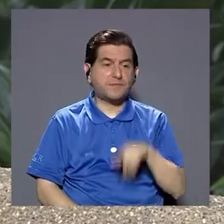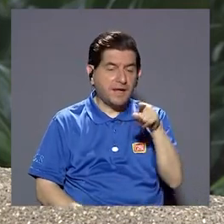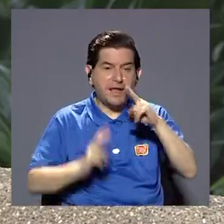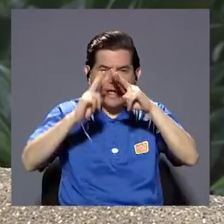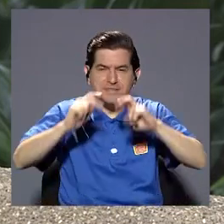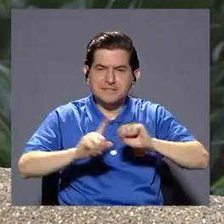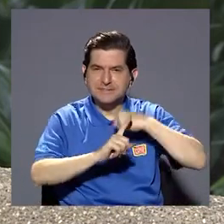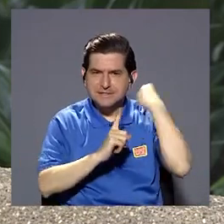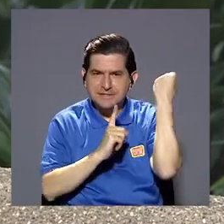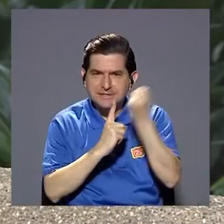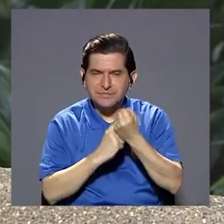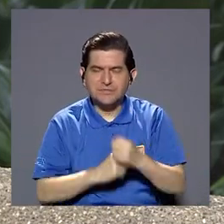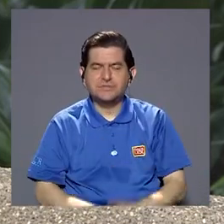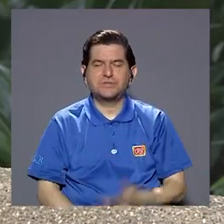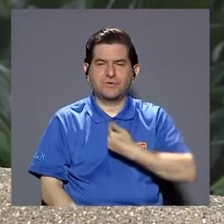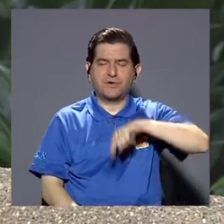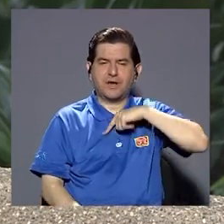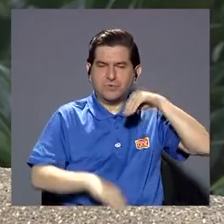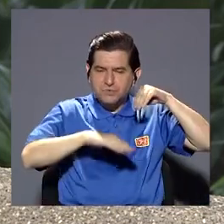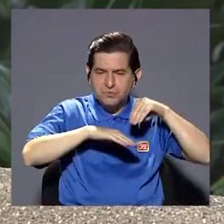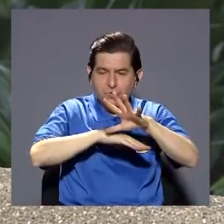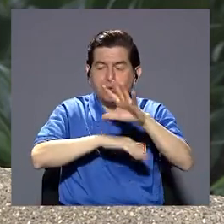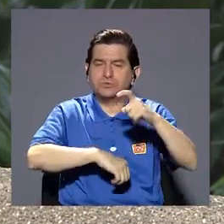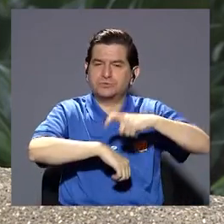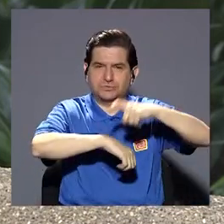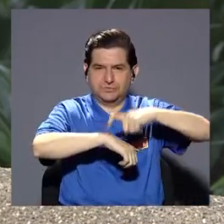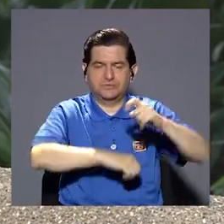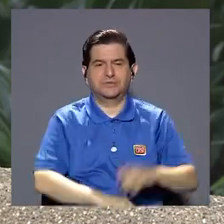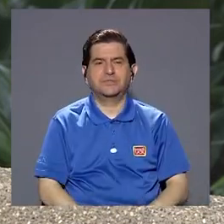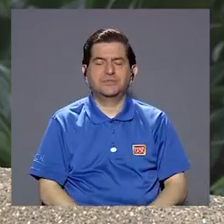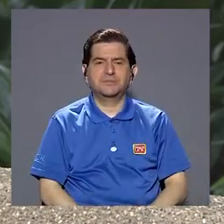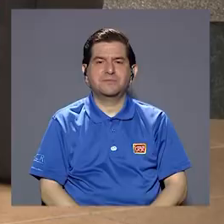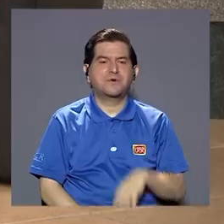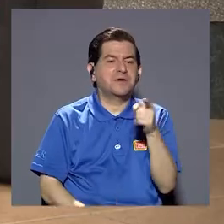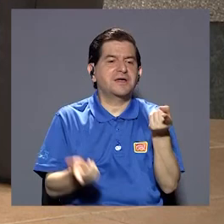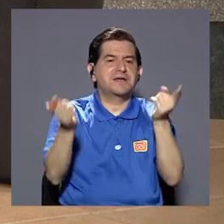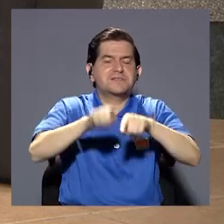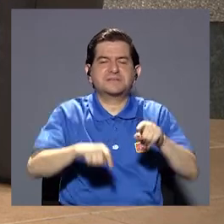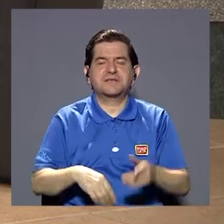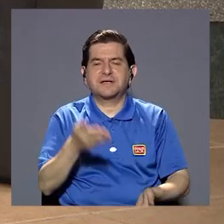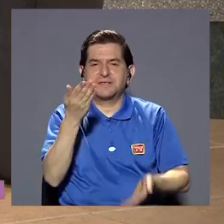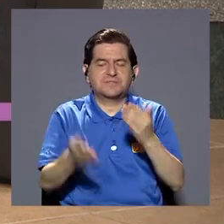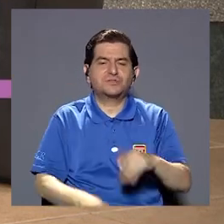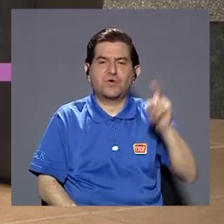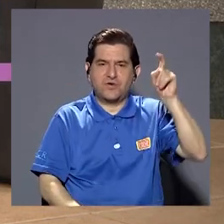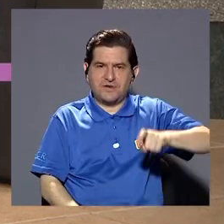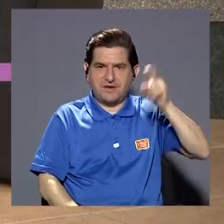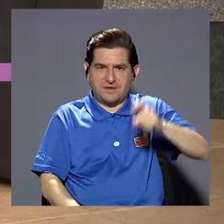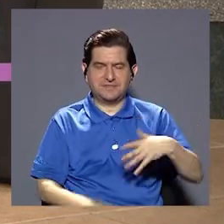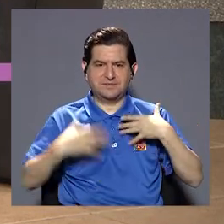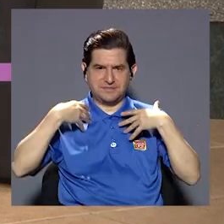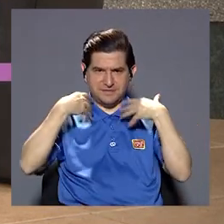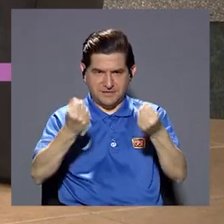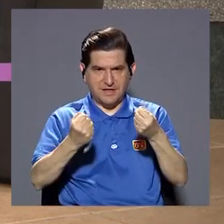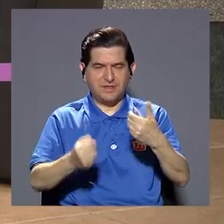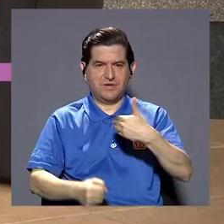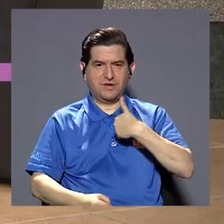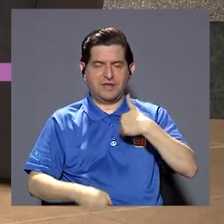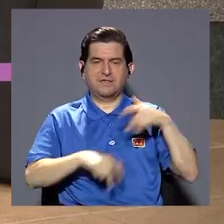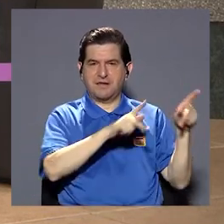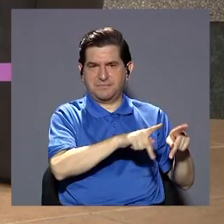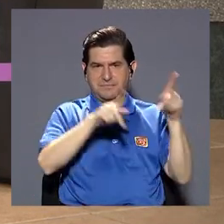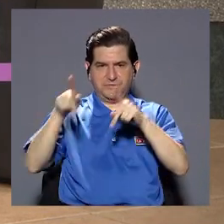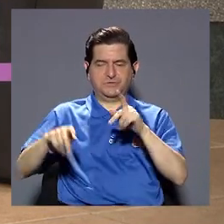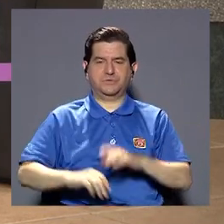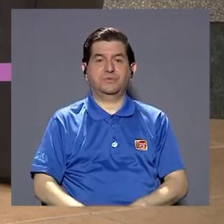y este este análisis de situación es el que nos va orientando a lo largo del tiempo hacia dónde tienen que ir más que todo las necesidades de salud